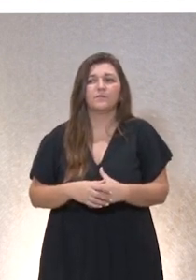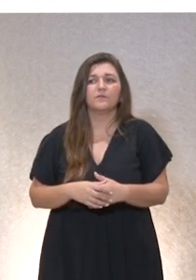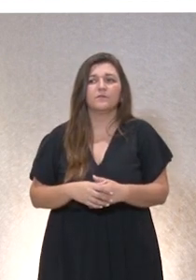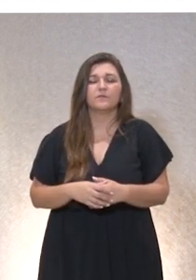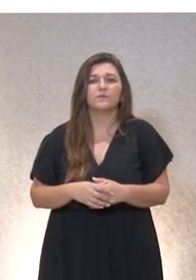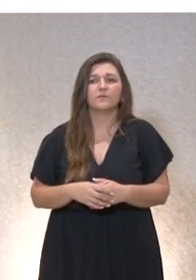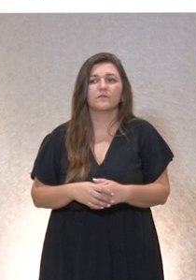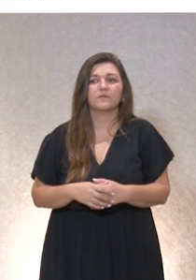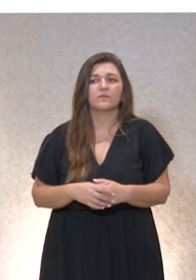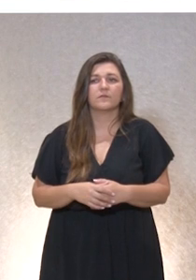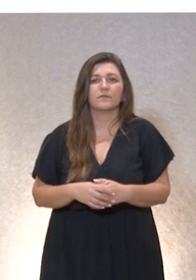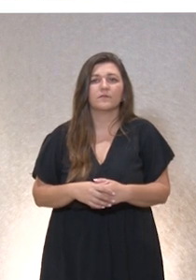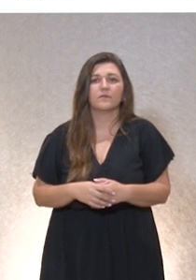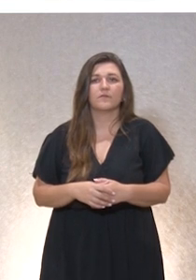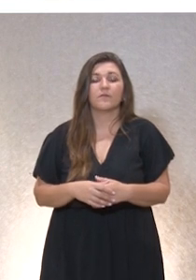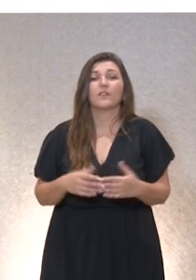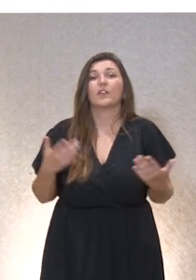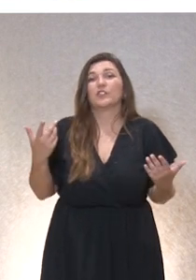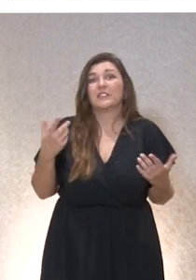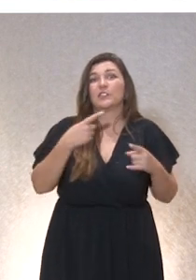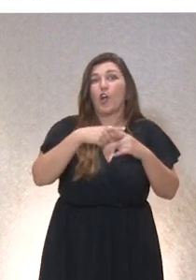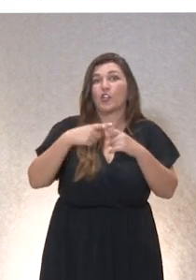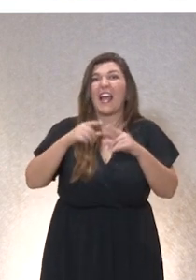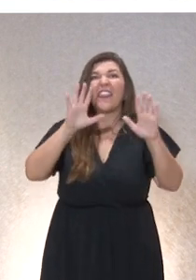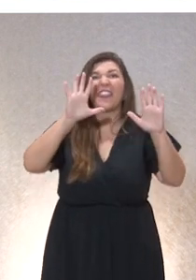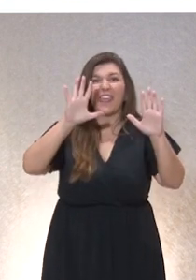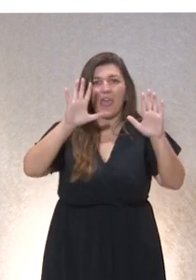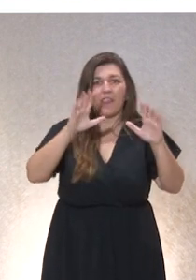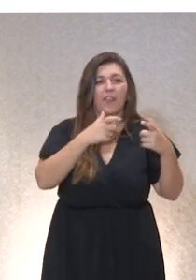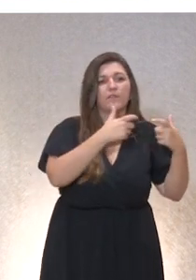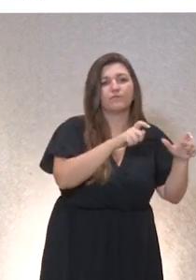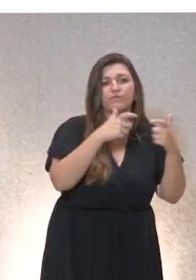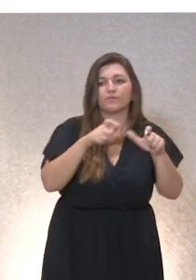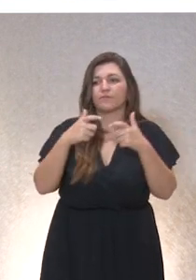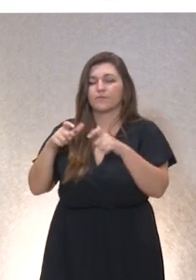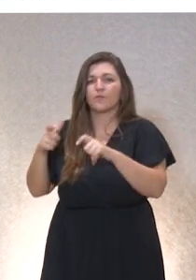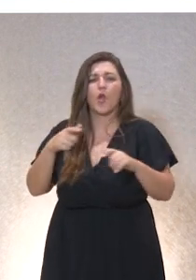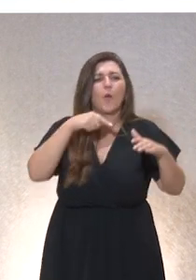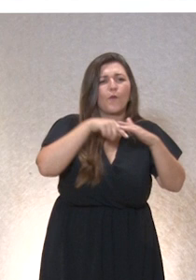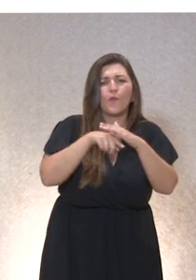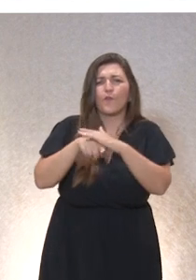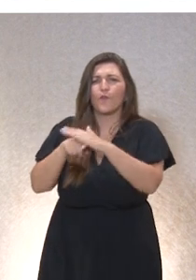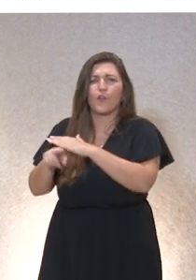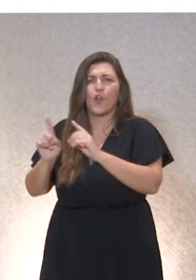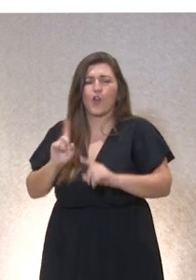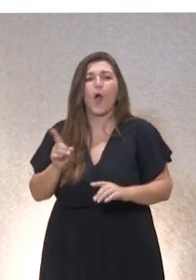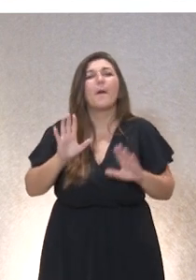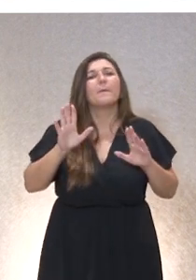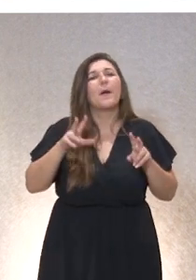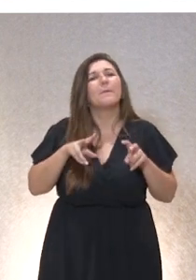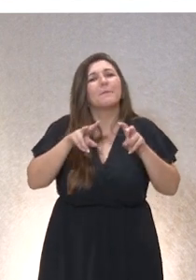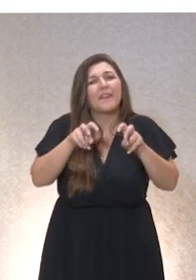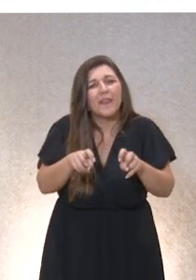diez partes, no voy a desarrollar en profundidad las diez, pero quiero, al menos desde el principio, transmitiros